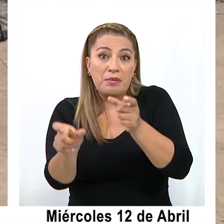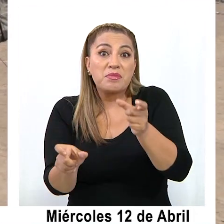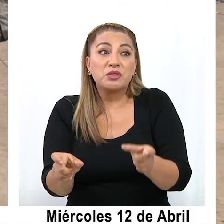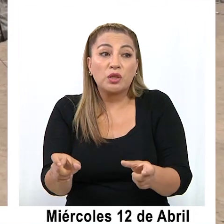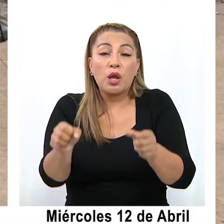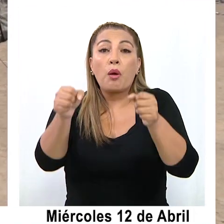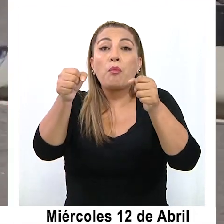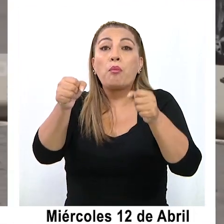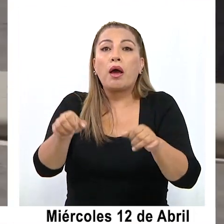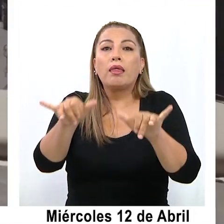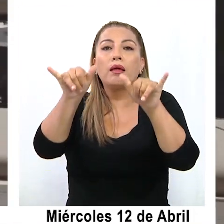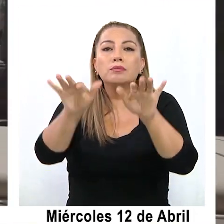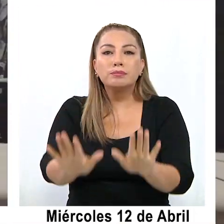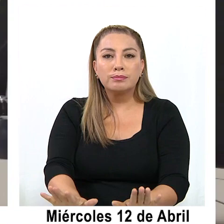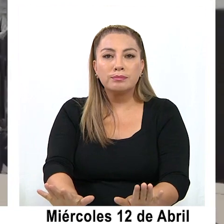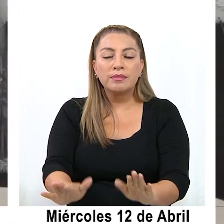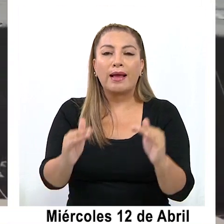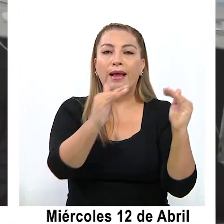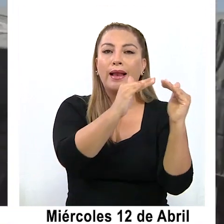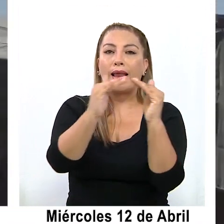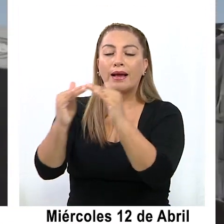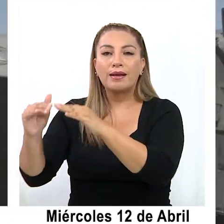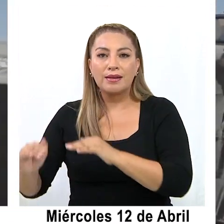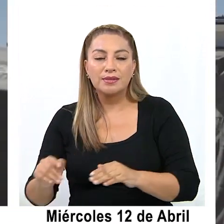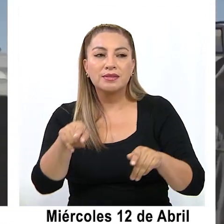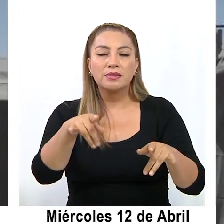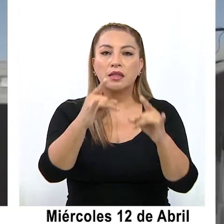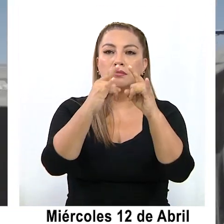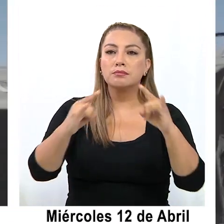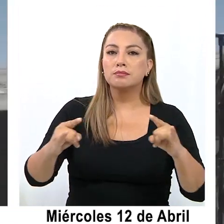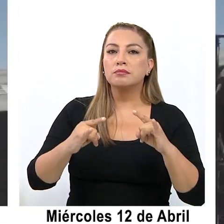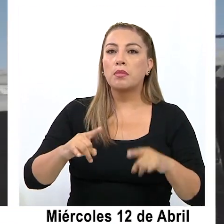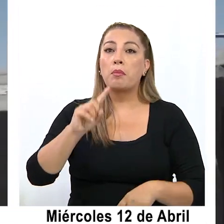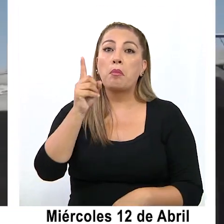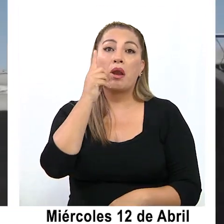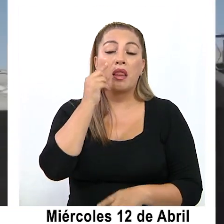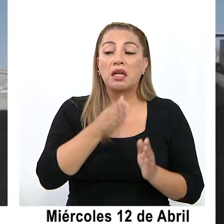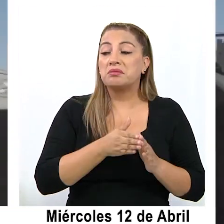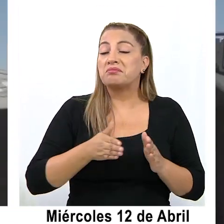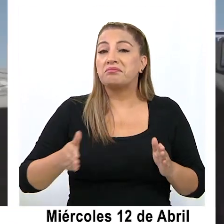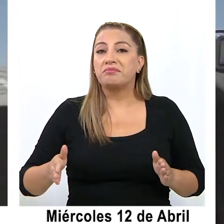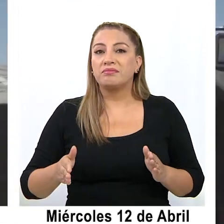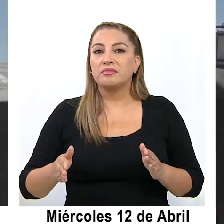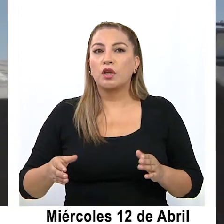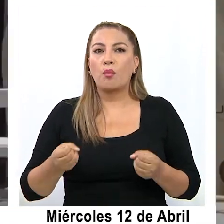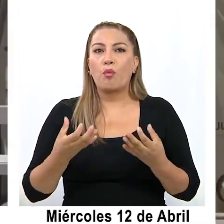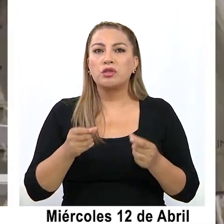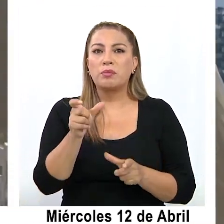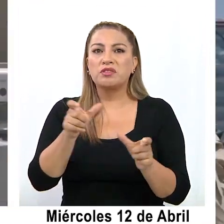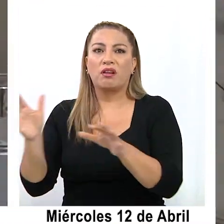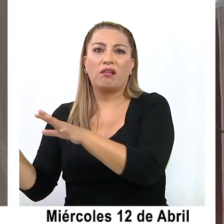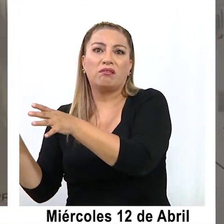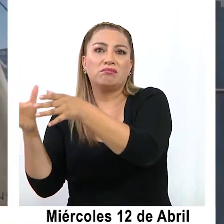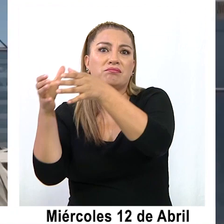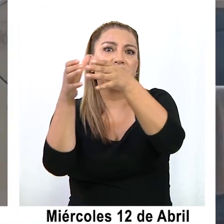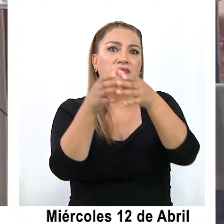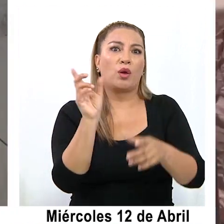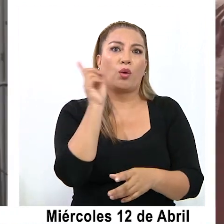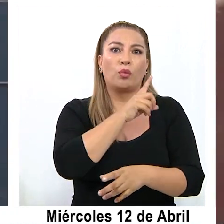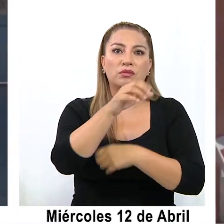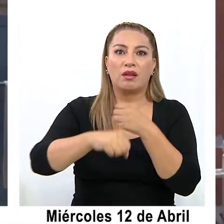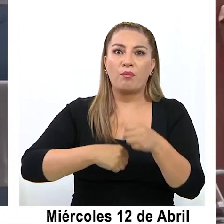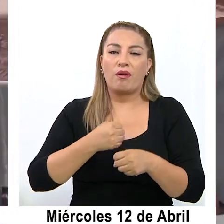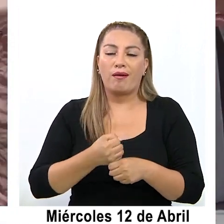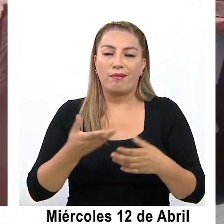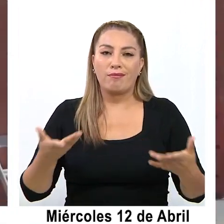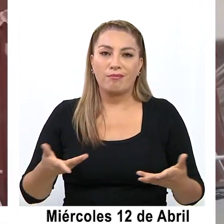puedan permanecer en el albergue habilitado como de primera estadía, tras el ingreso masivo de inmigrantes de los últimos años